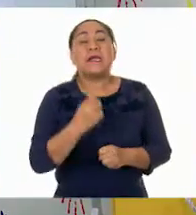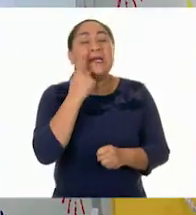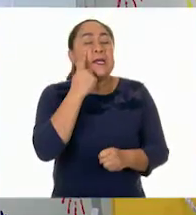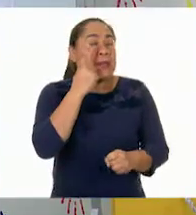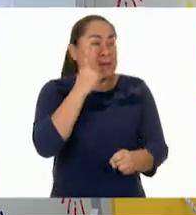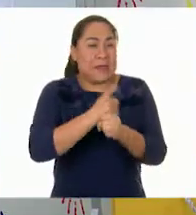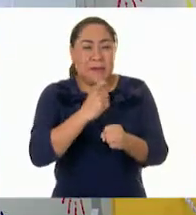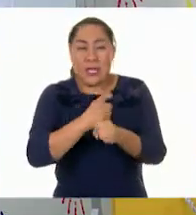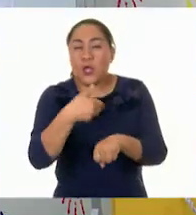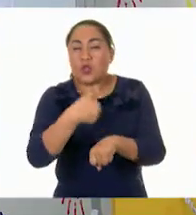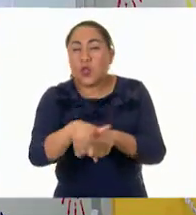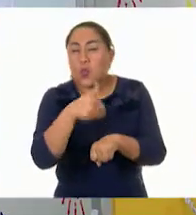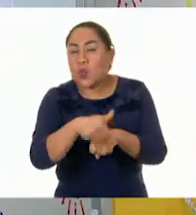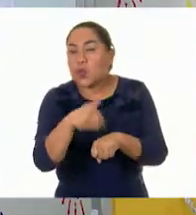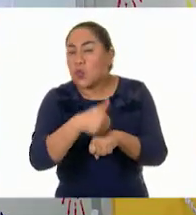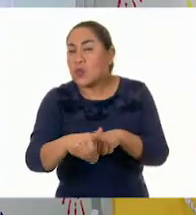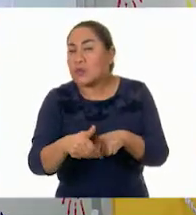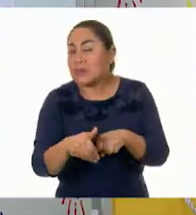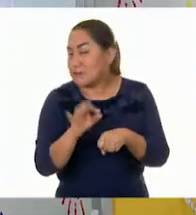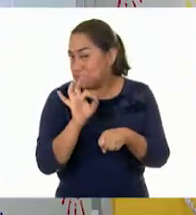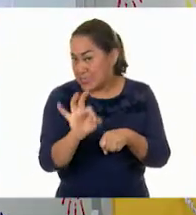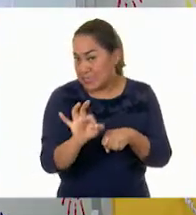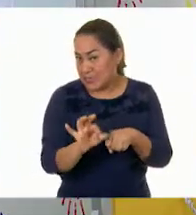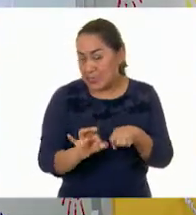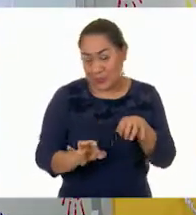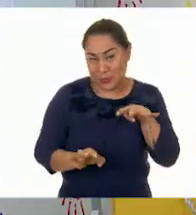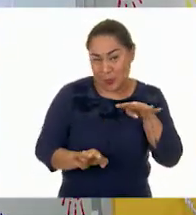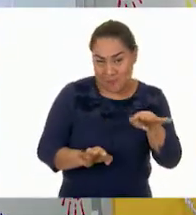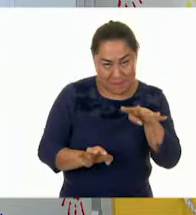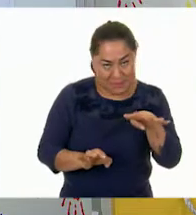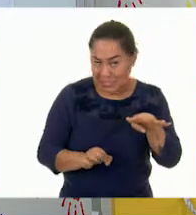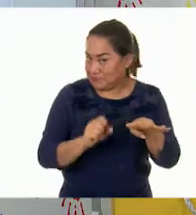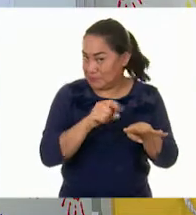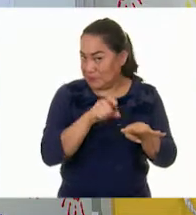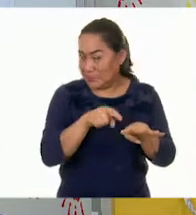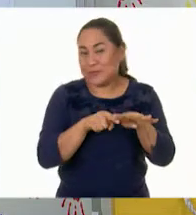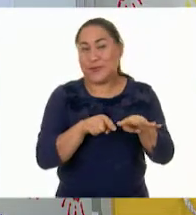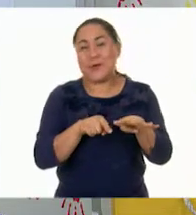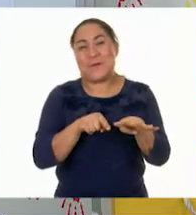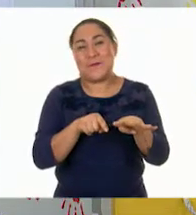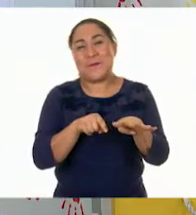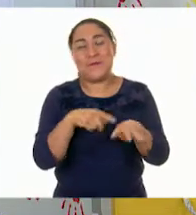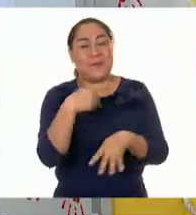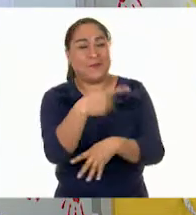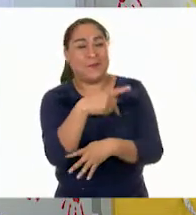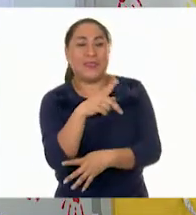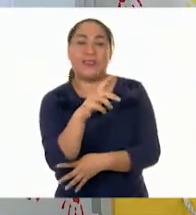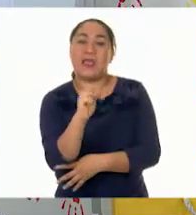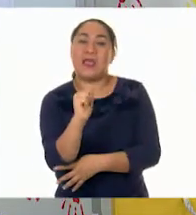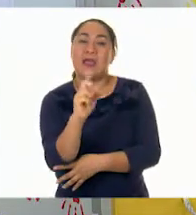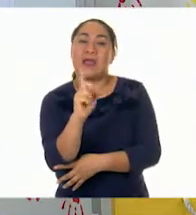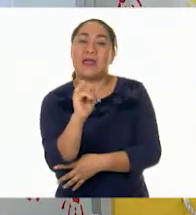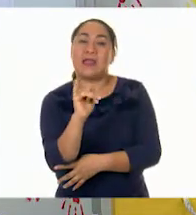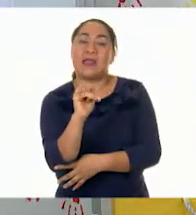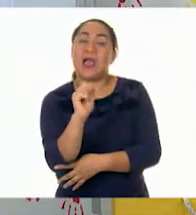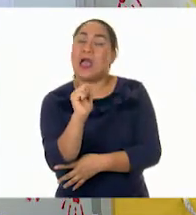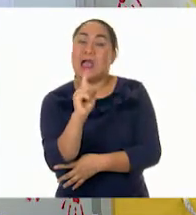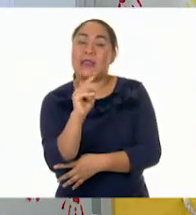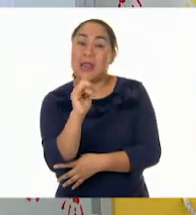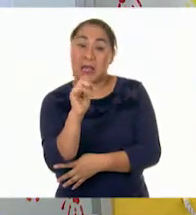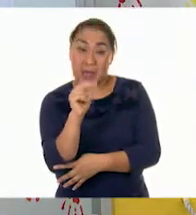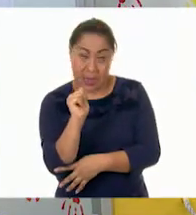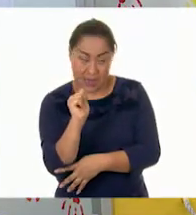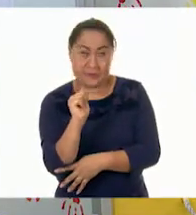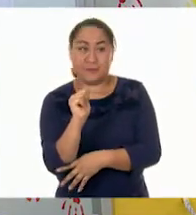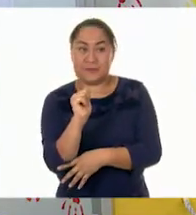estamos trabajando son los 19 pesos de Adriana, ¿de acuerdo? Entonces estos los